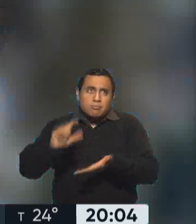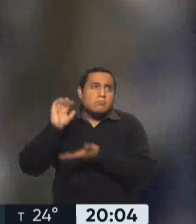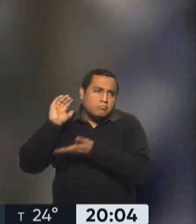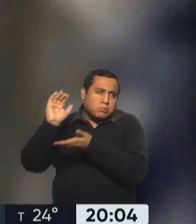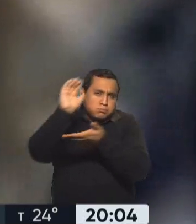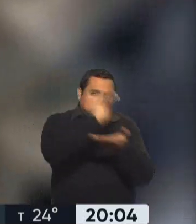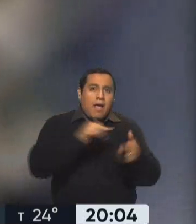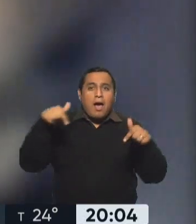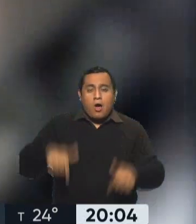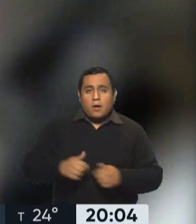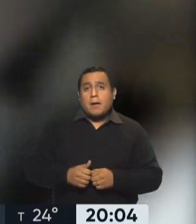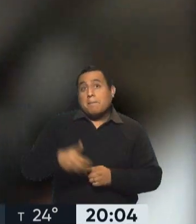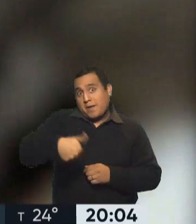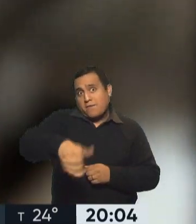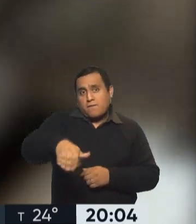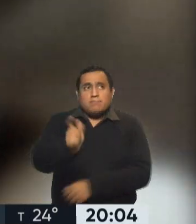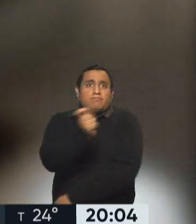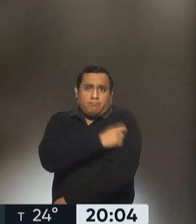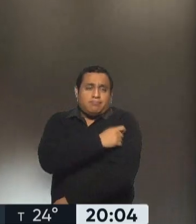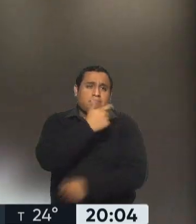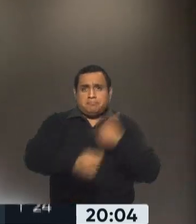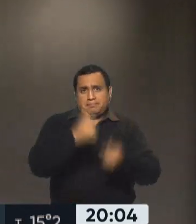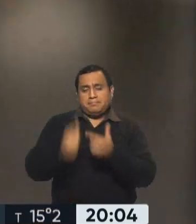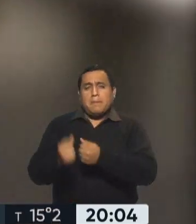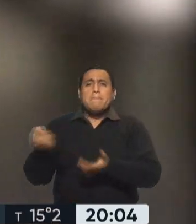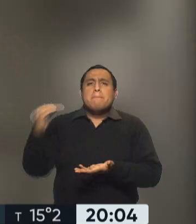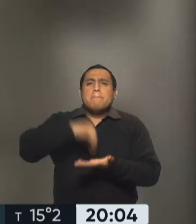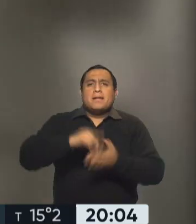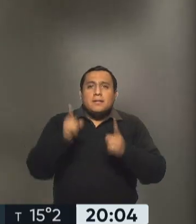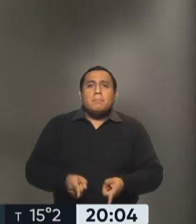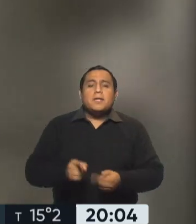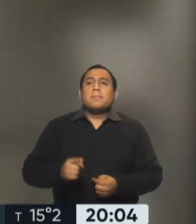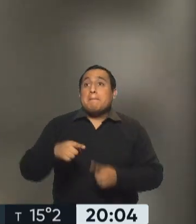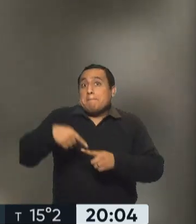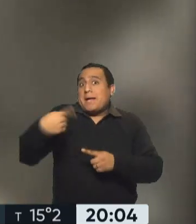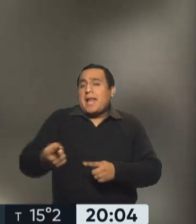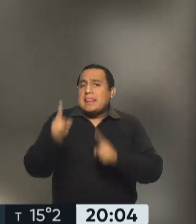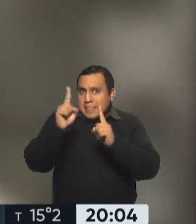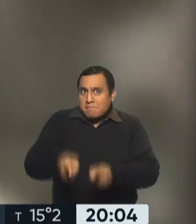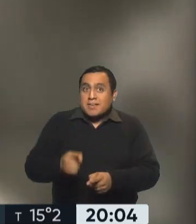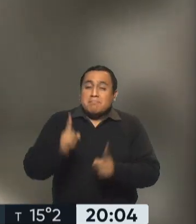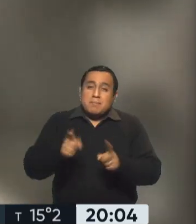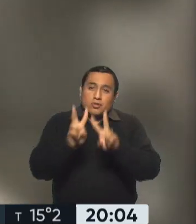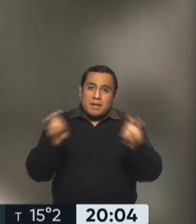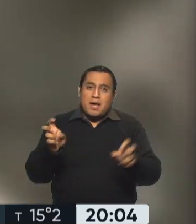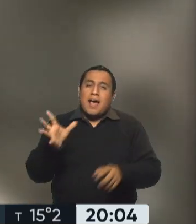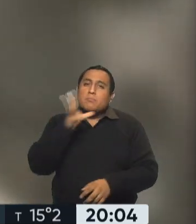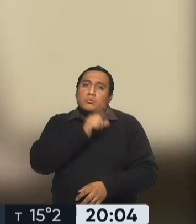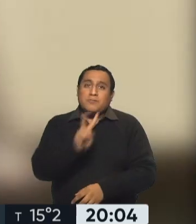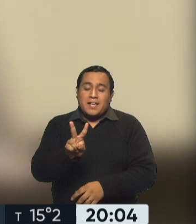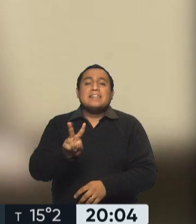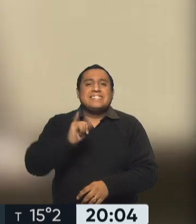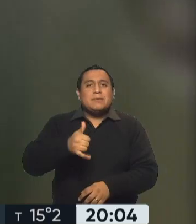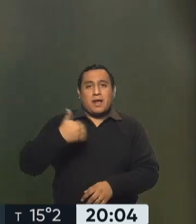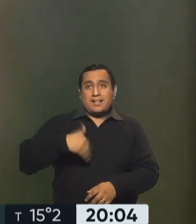siendo distribuidas para su próxima aplicación. En el marco, además, de lo que ocurrirá en el día de mañana, también hablando de Sputnik. Así es, porque está llegando a la República